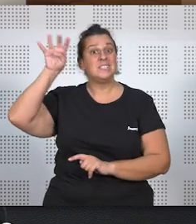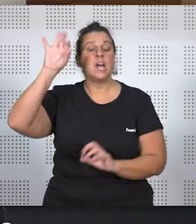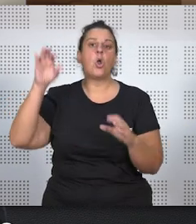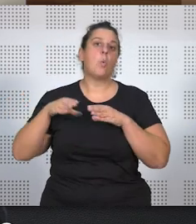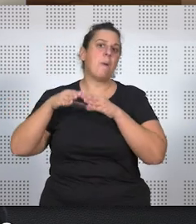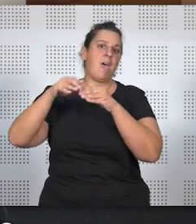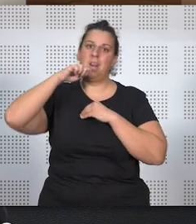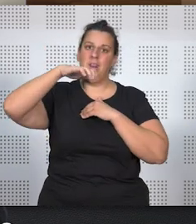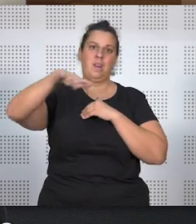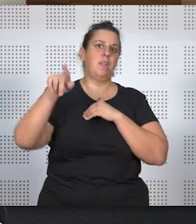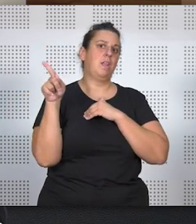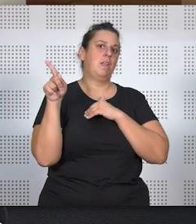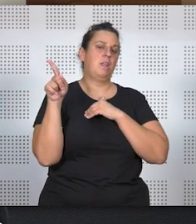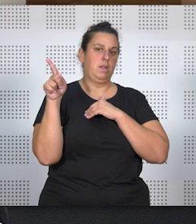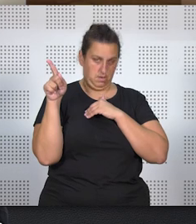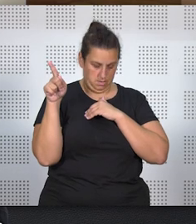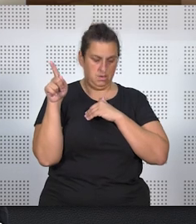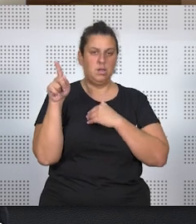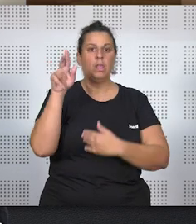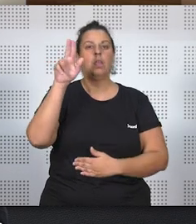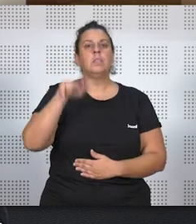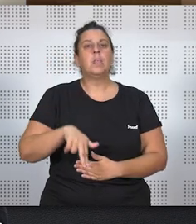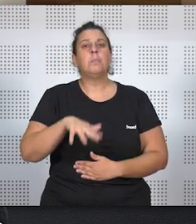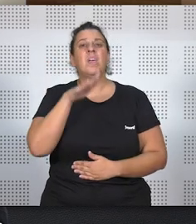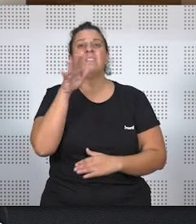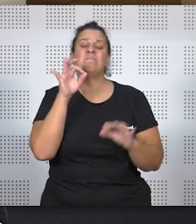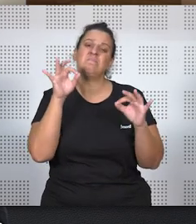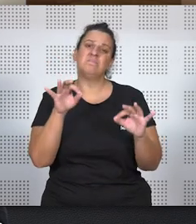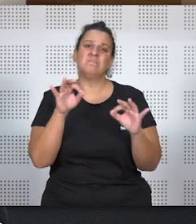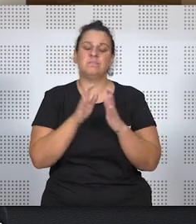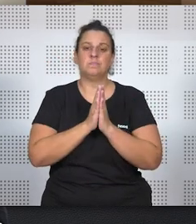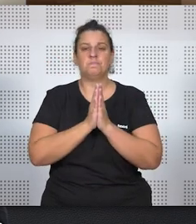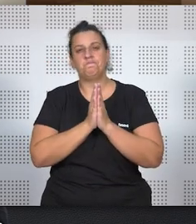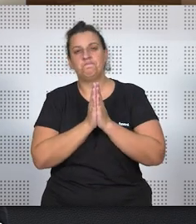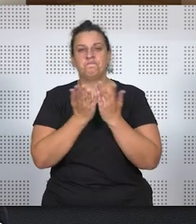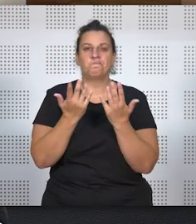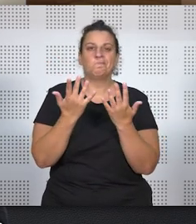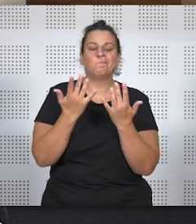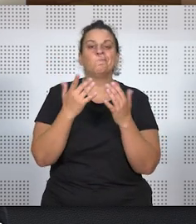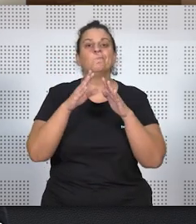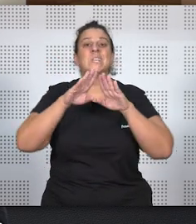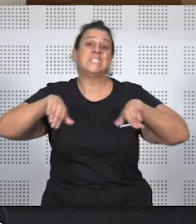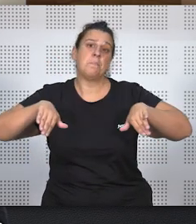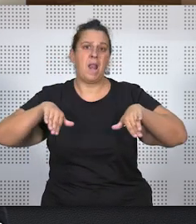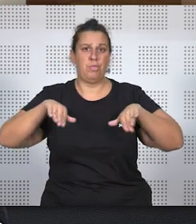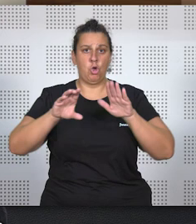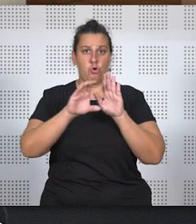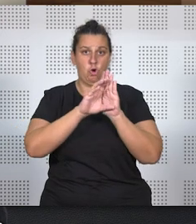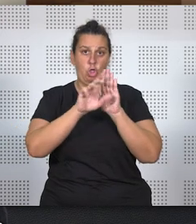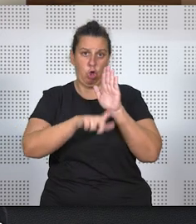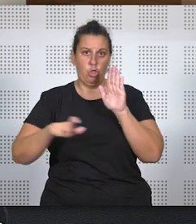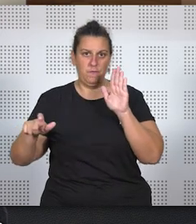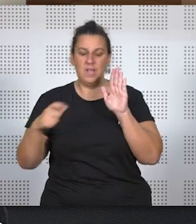o a ultramar. Además, entre las causas de separación del código,